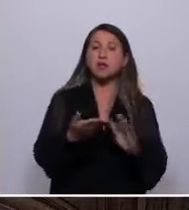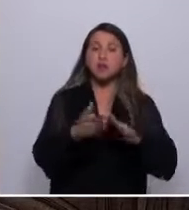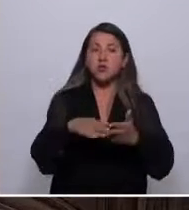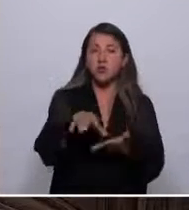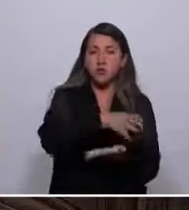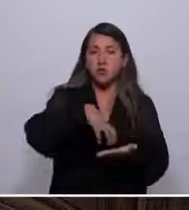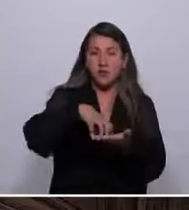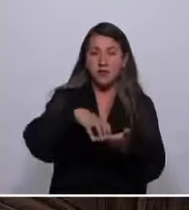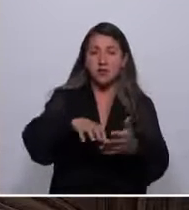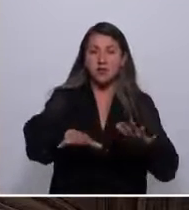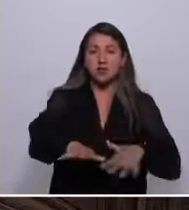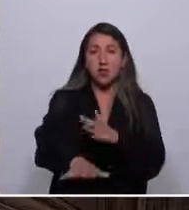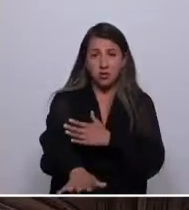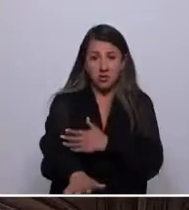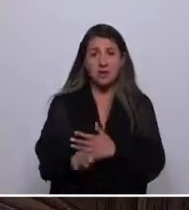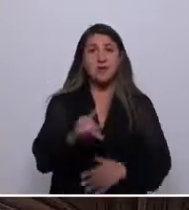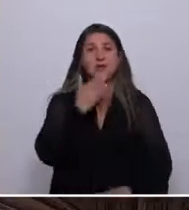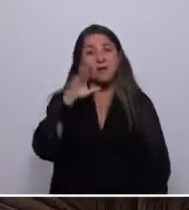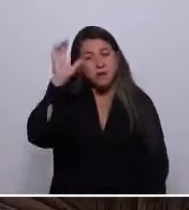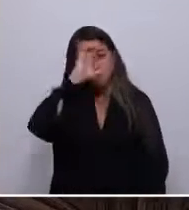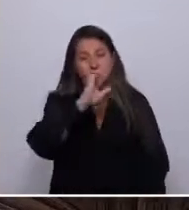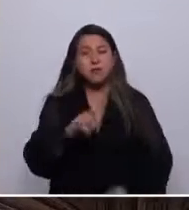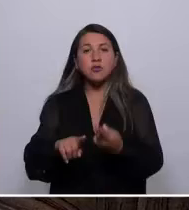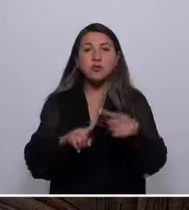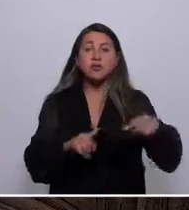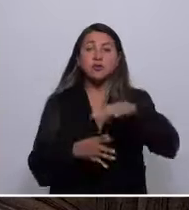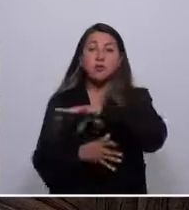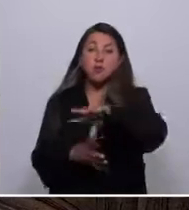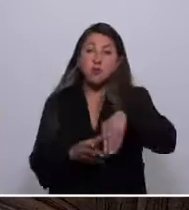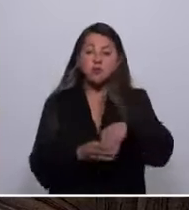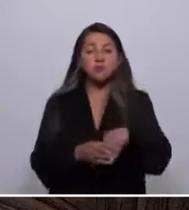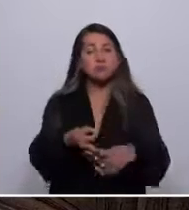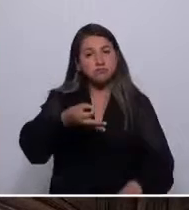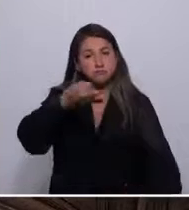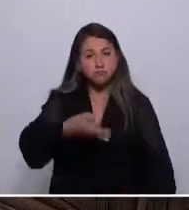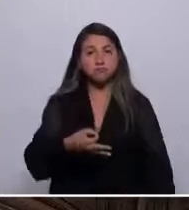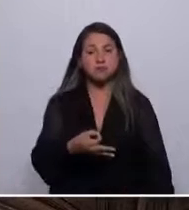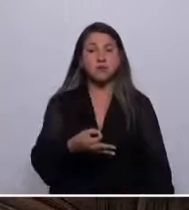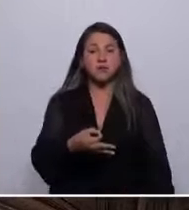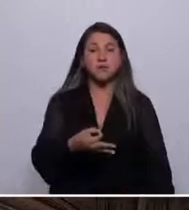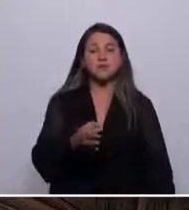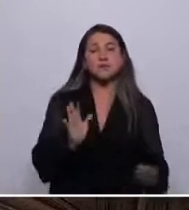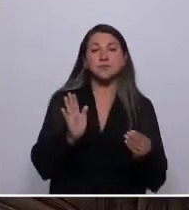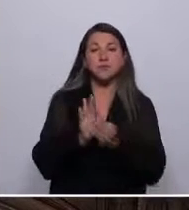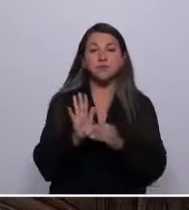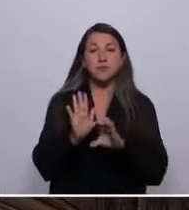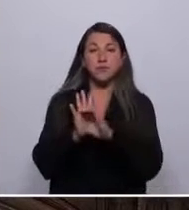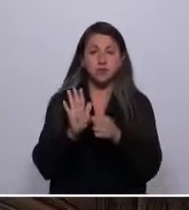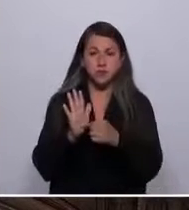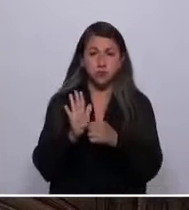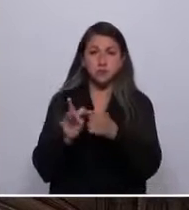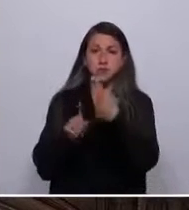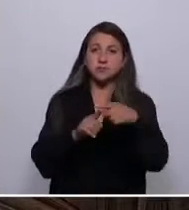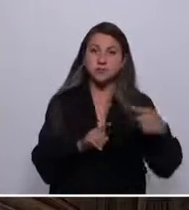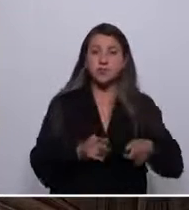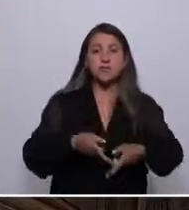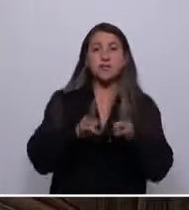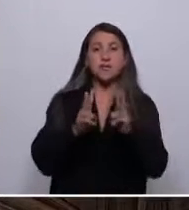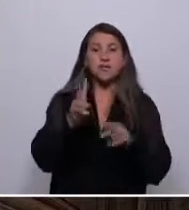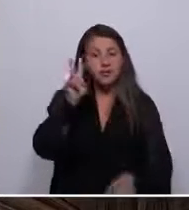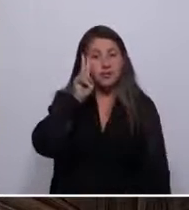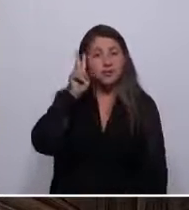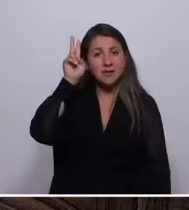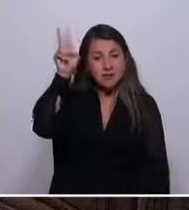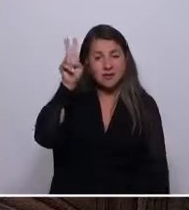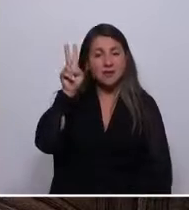costeras. Así también buscaremos la plurinacionalidad sea efectiva en la consagración constitucional de los diversos derechos indígenas